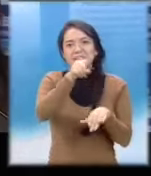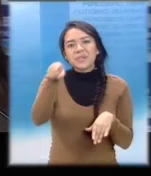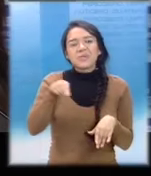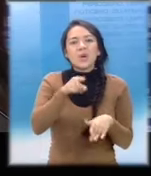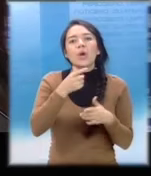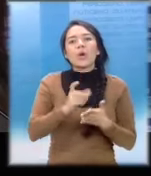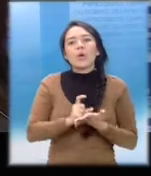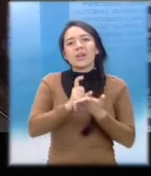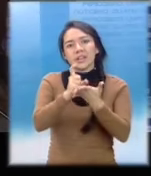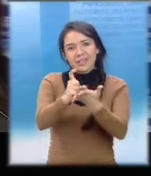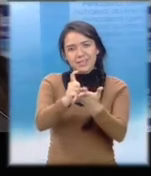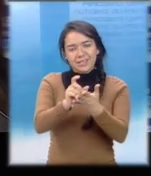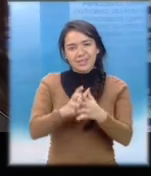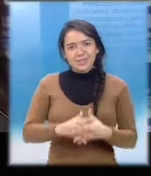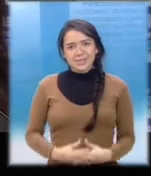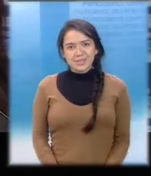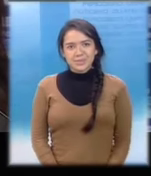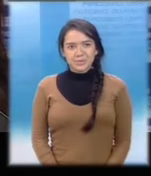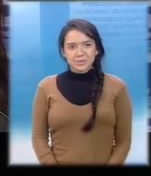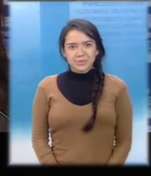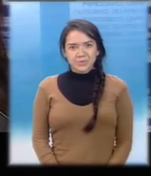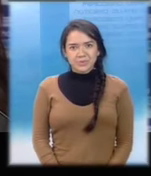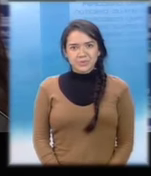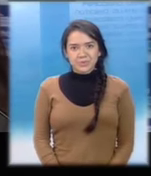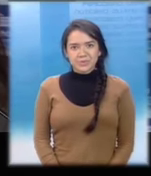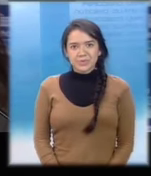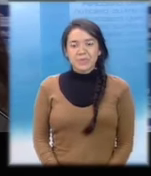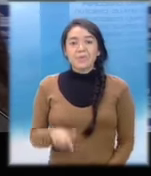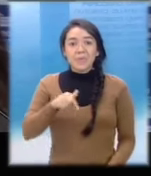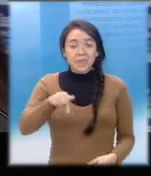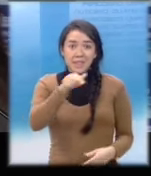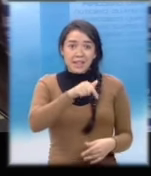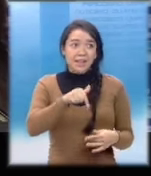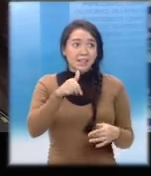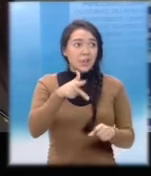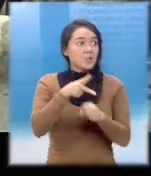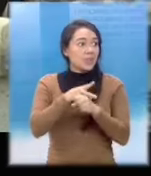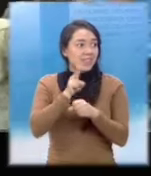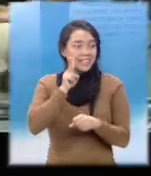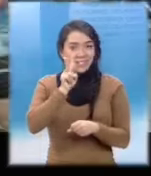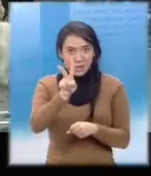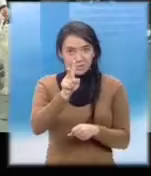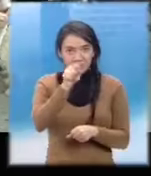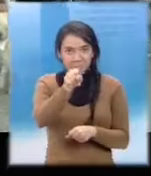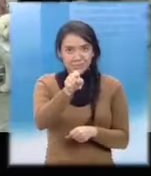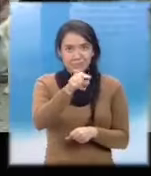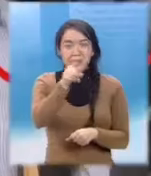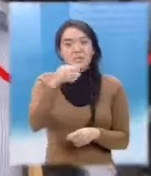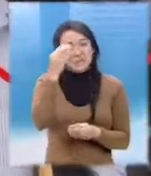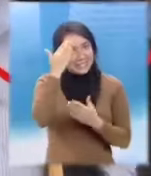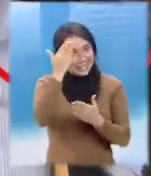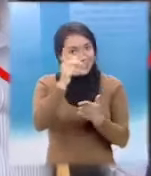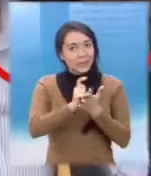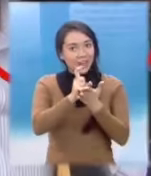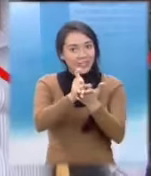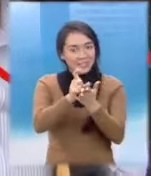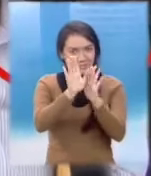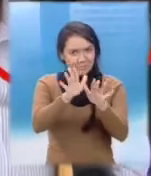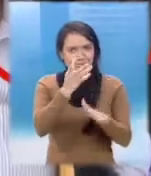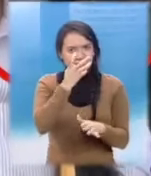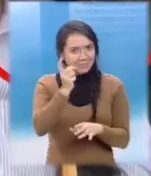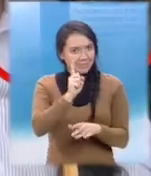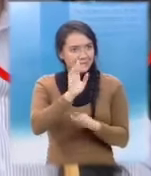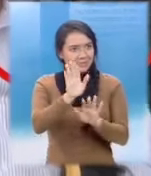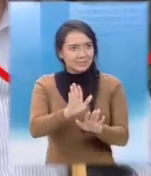que acciones como esta No le sirven absolutamente para nada al país Guatevisión Gracias por su colaboración No puedo hablar con